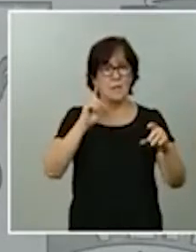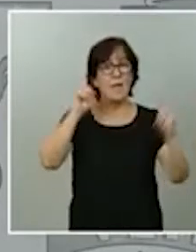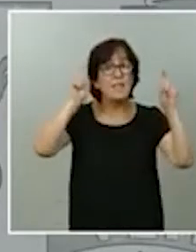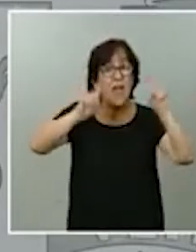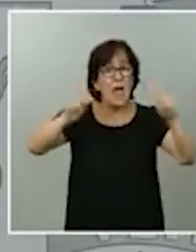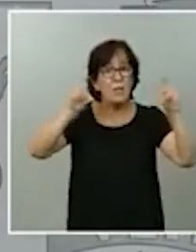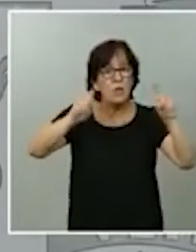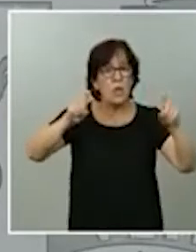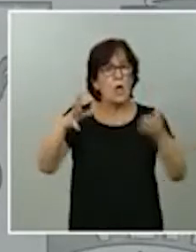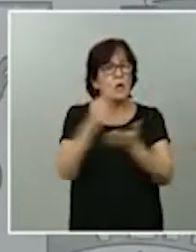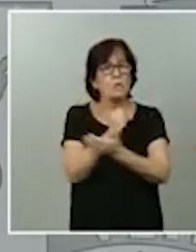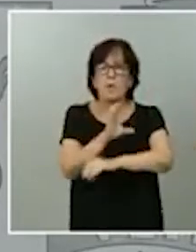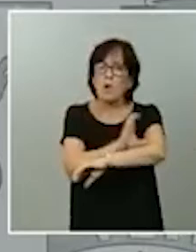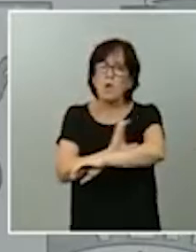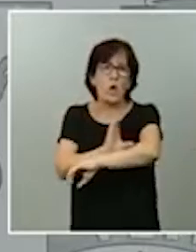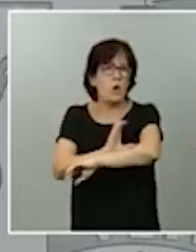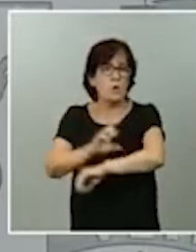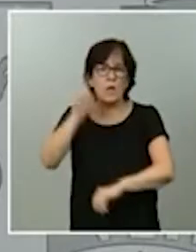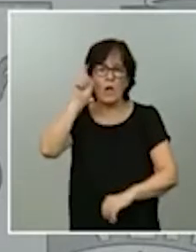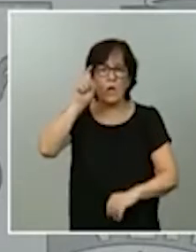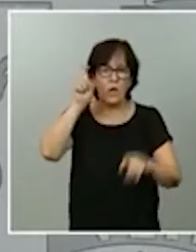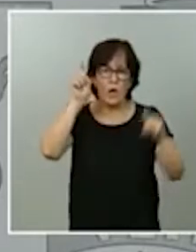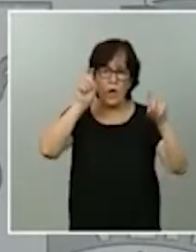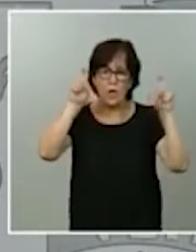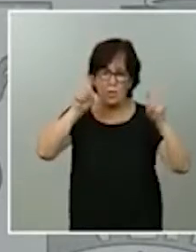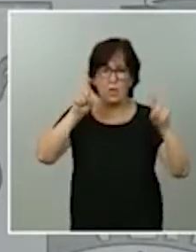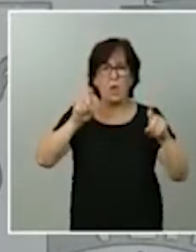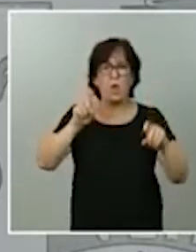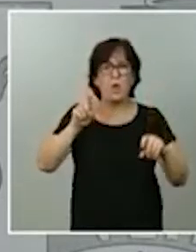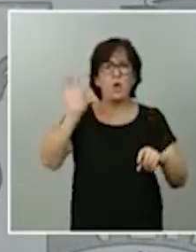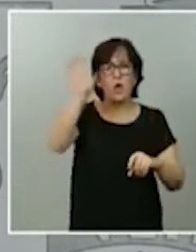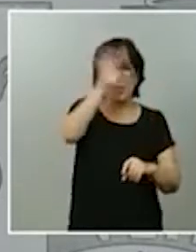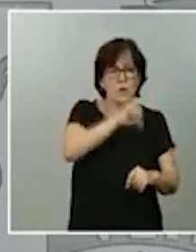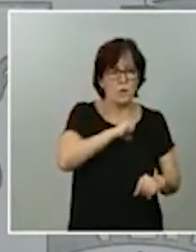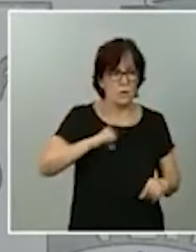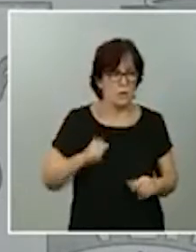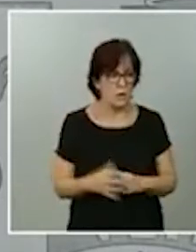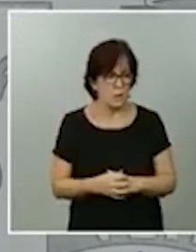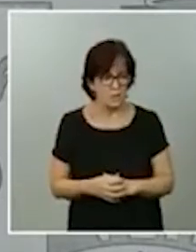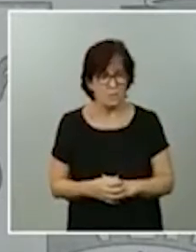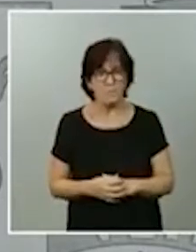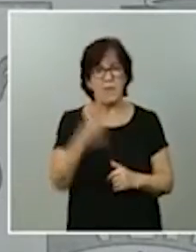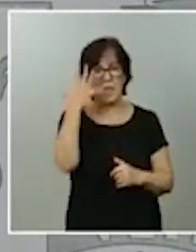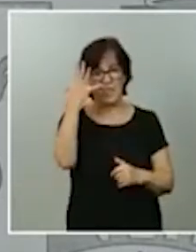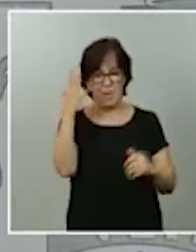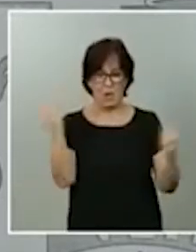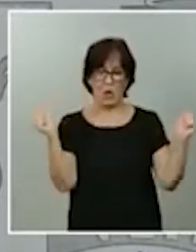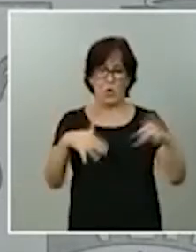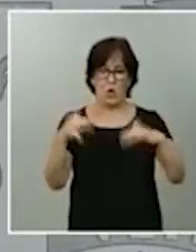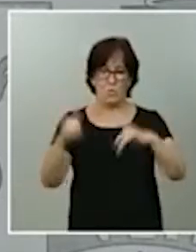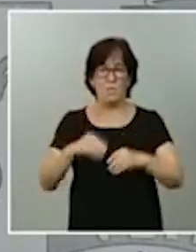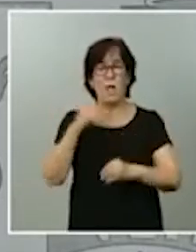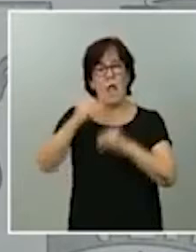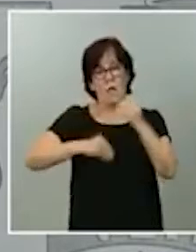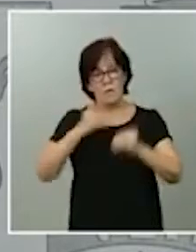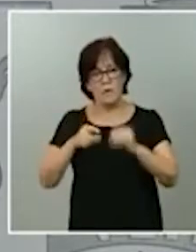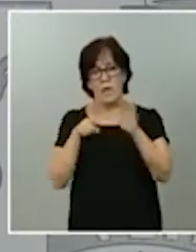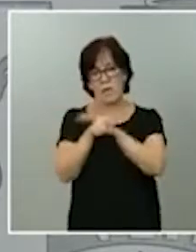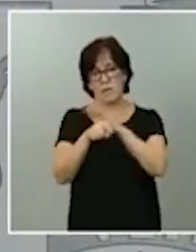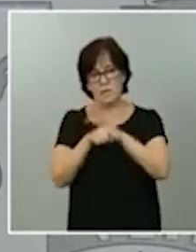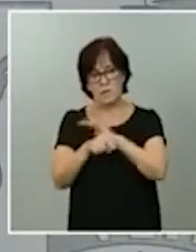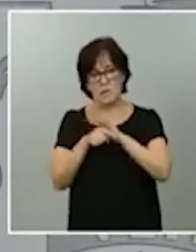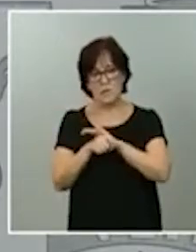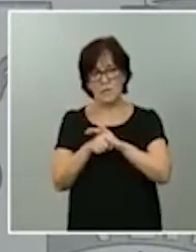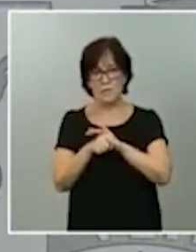todos los consejeros de educación de las comunidades autónomas. Cinco conferencias para abordar la gestión de las excepcionales